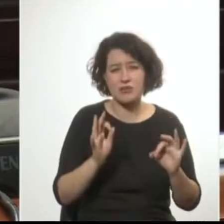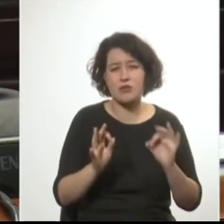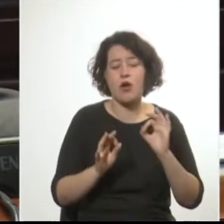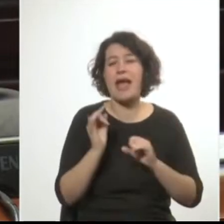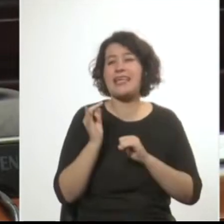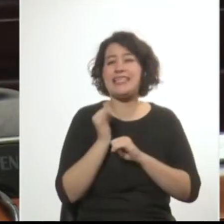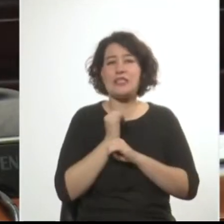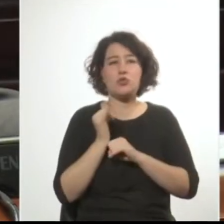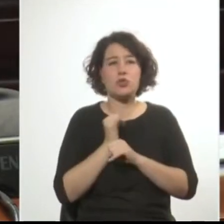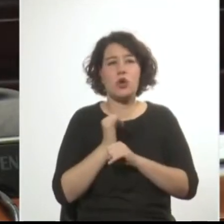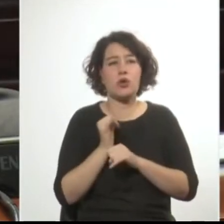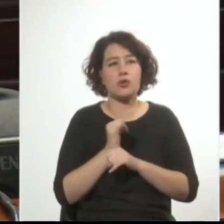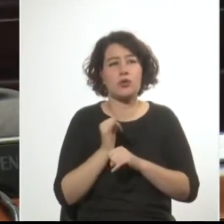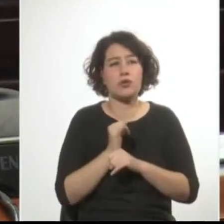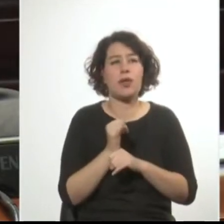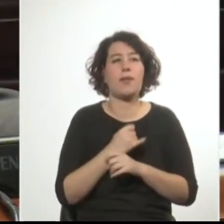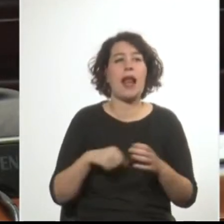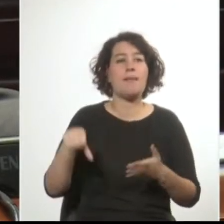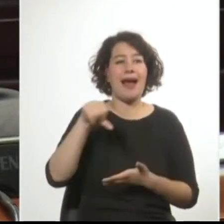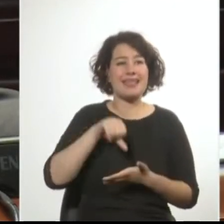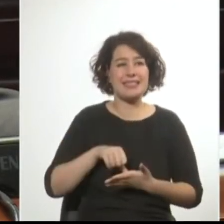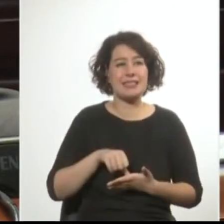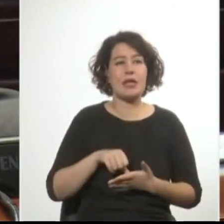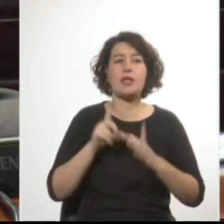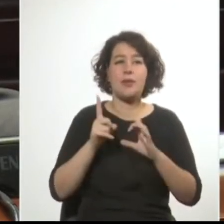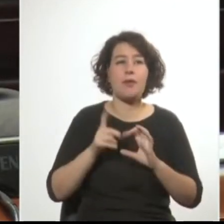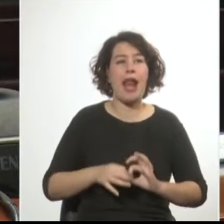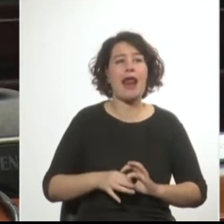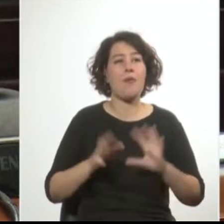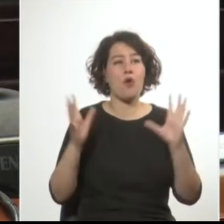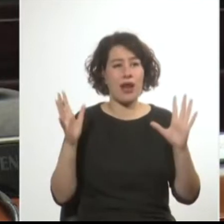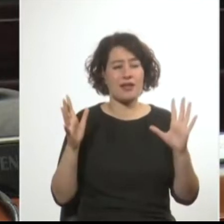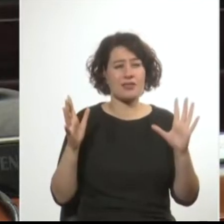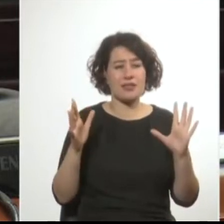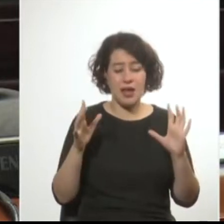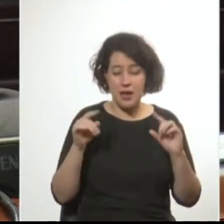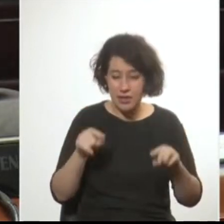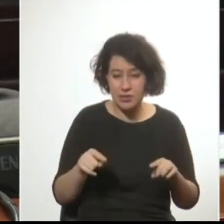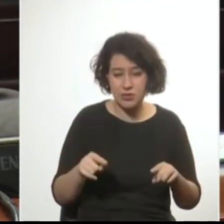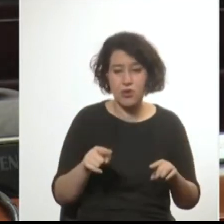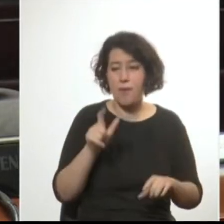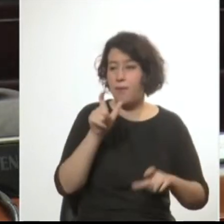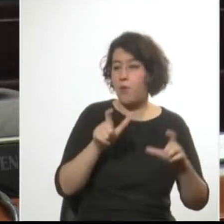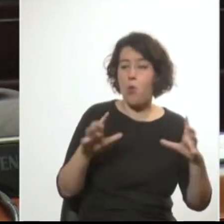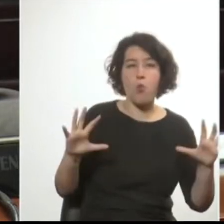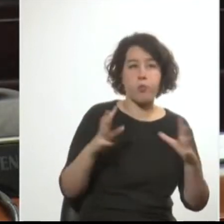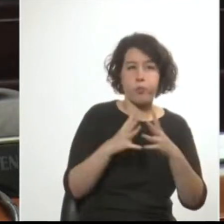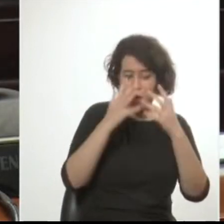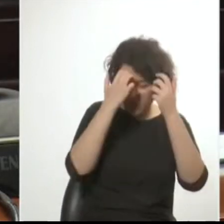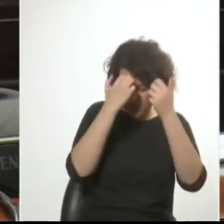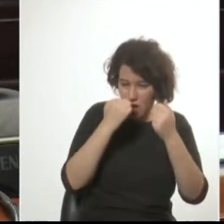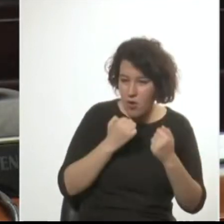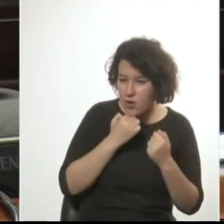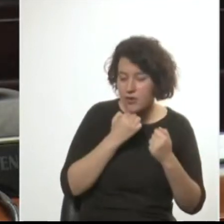las instituciones, para con el país y para con la democracia que significan los grupos terroristas, hace que